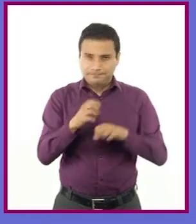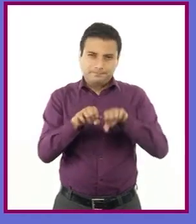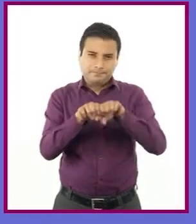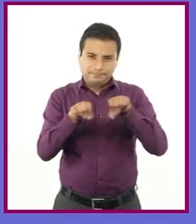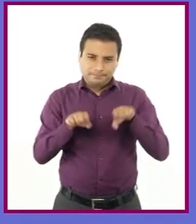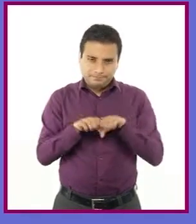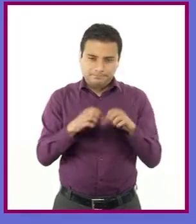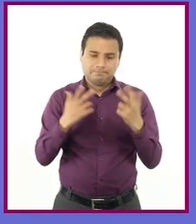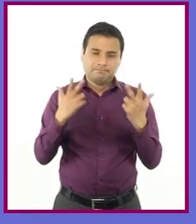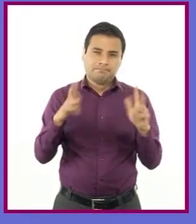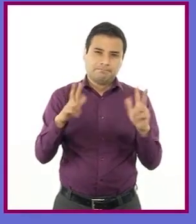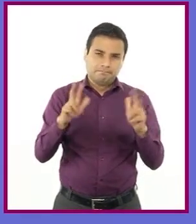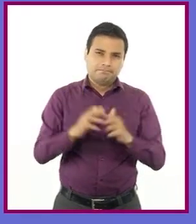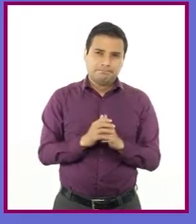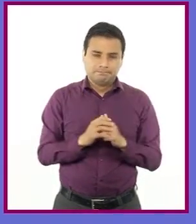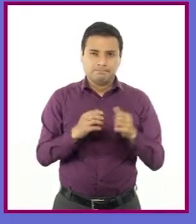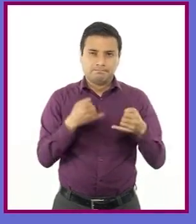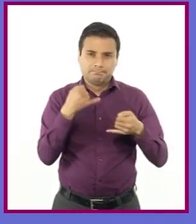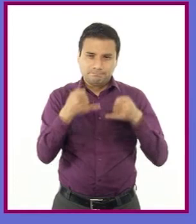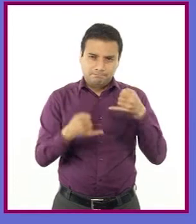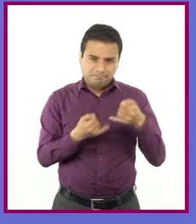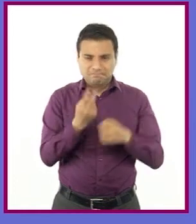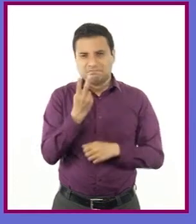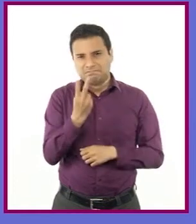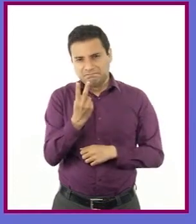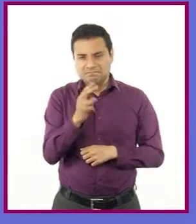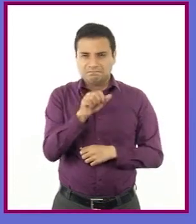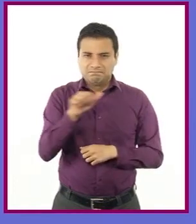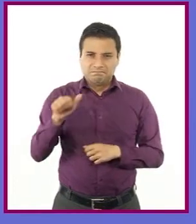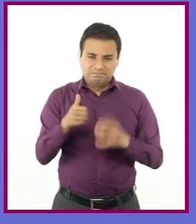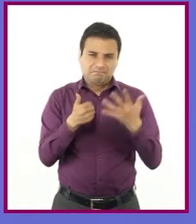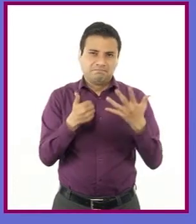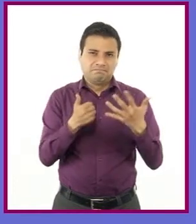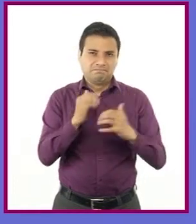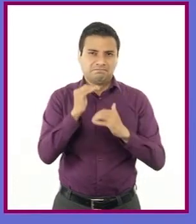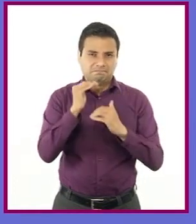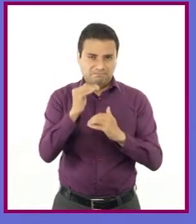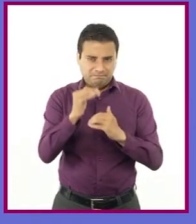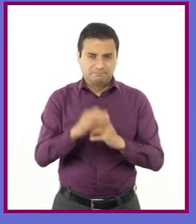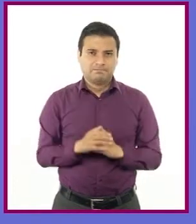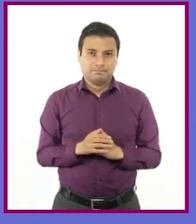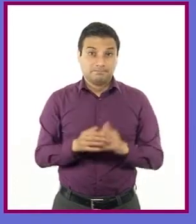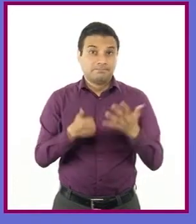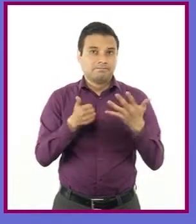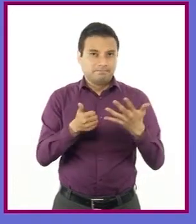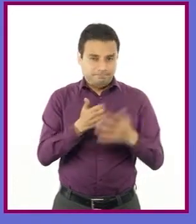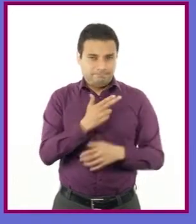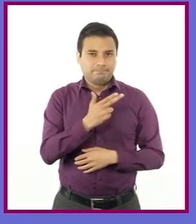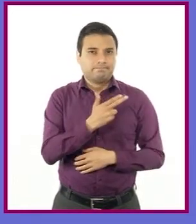constituidos desde los jugadores como máximos seis jugadores en el terreno del juego y hasta seis suplentes.